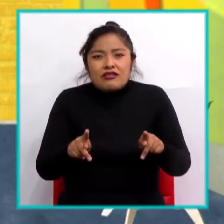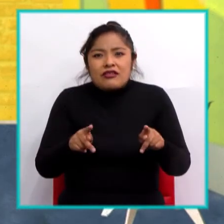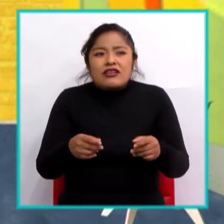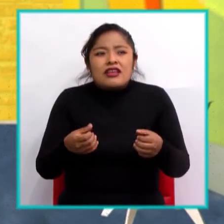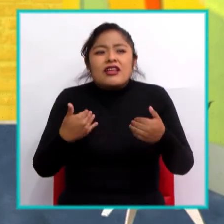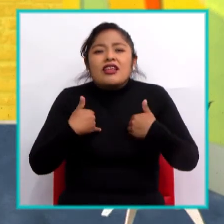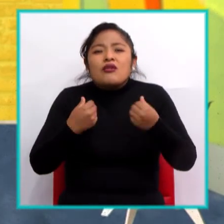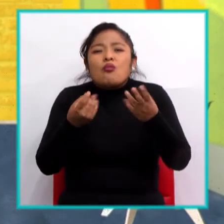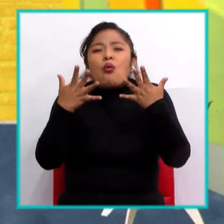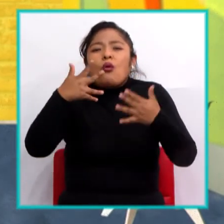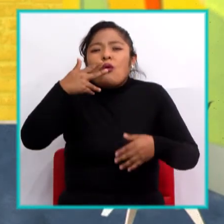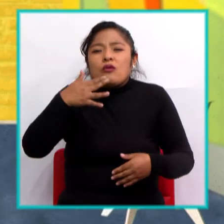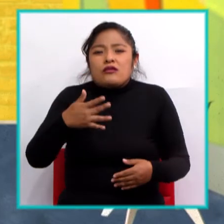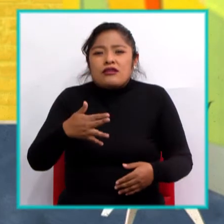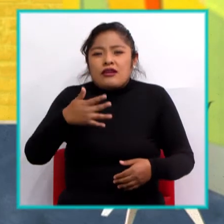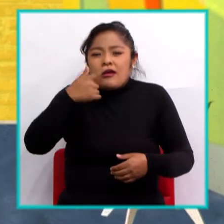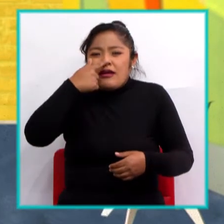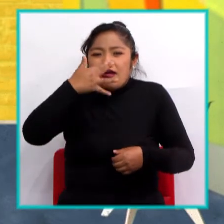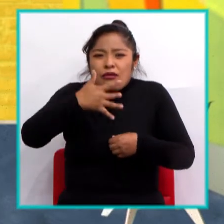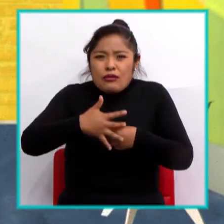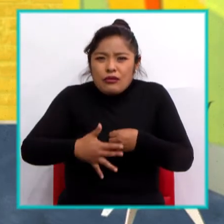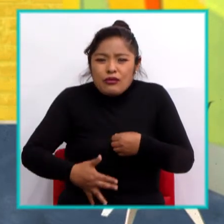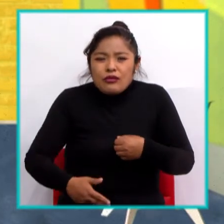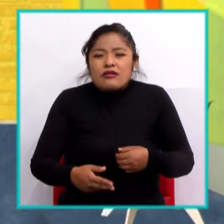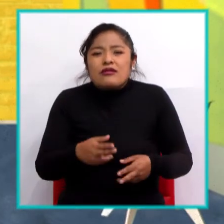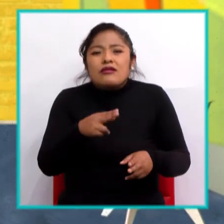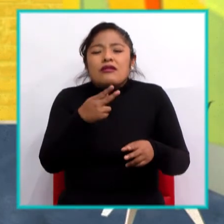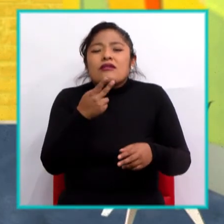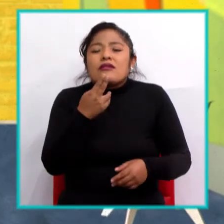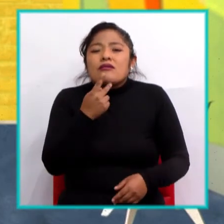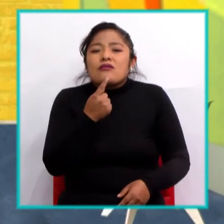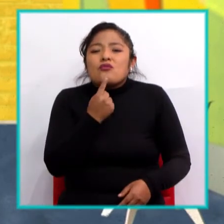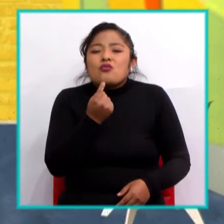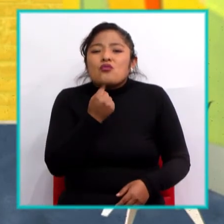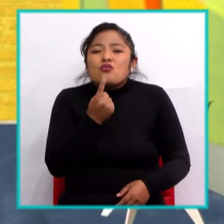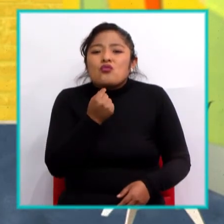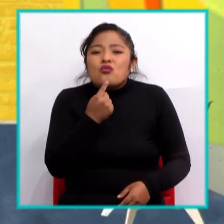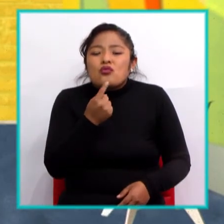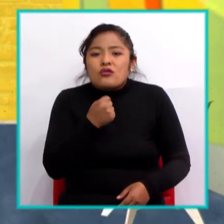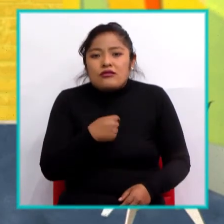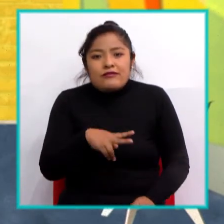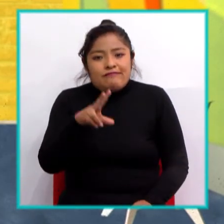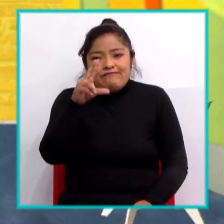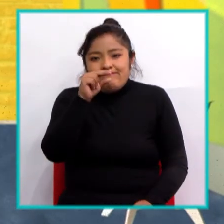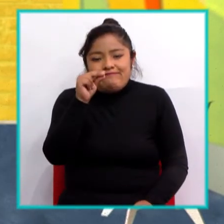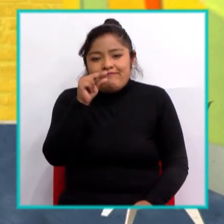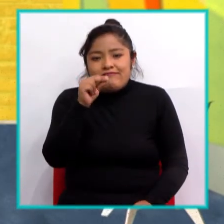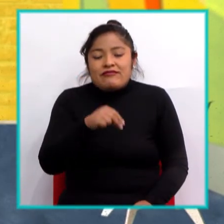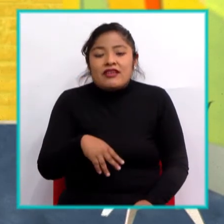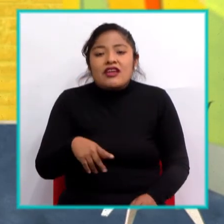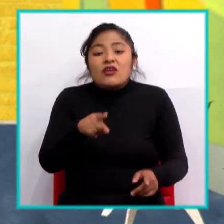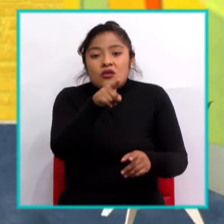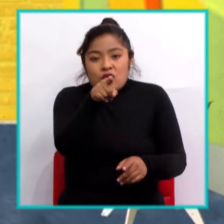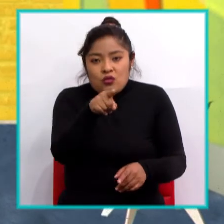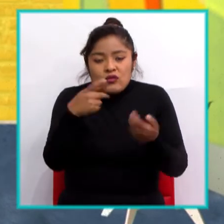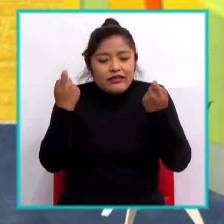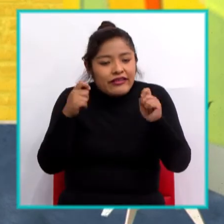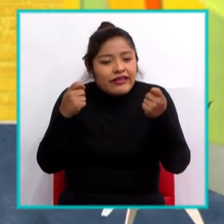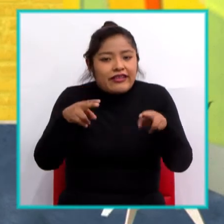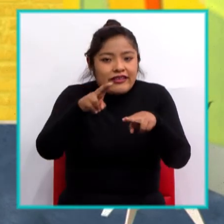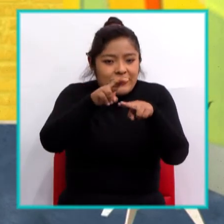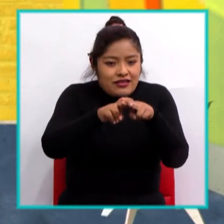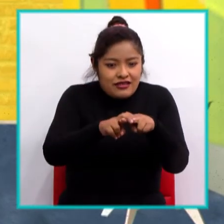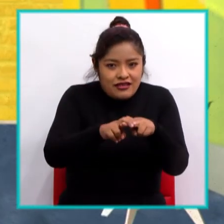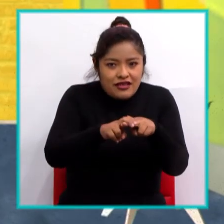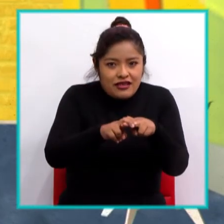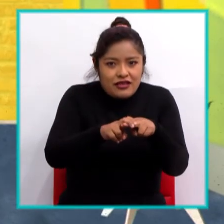causar lo que es las arritmias. Trata de estar sentado, pero no